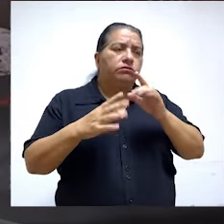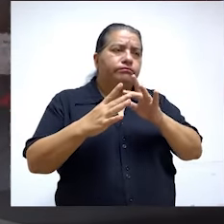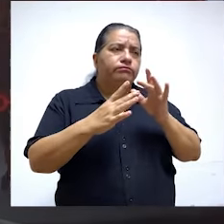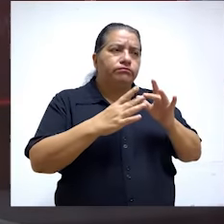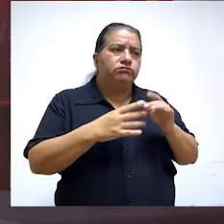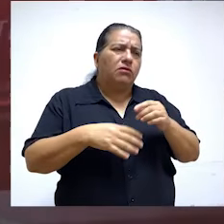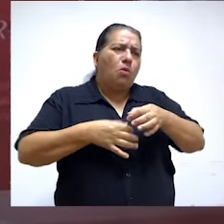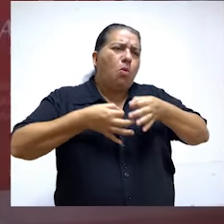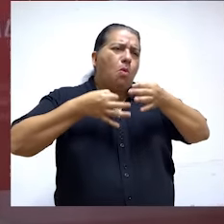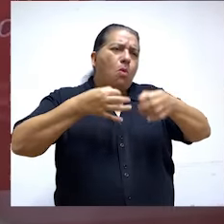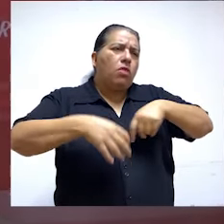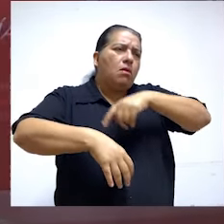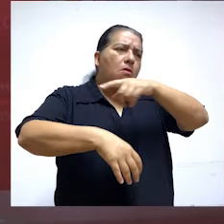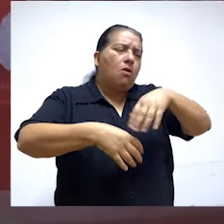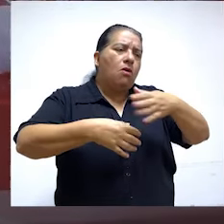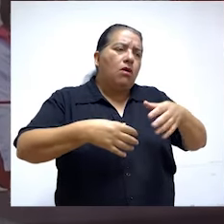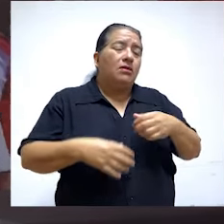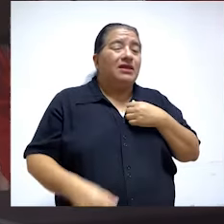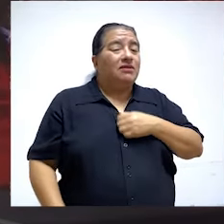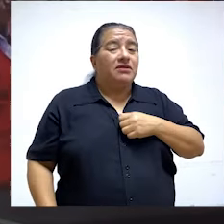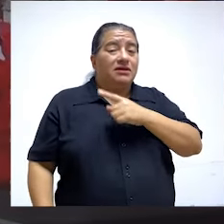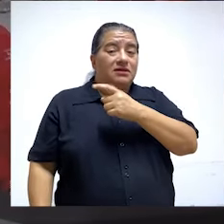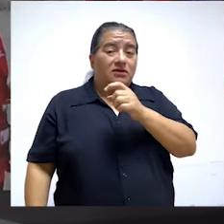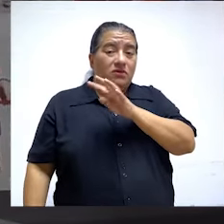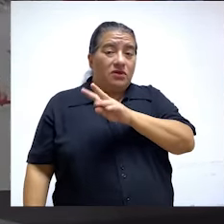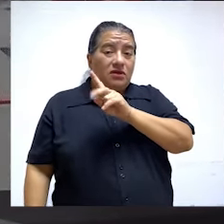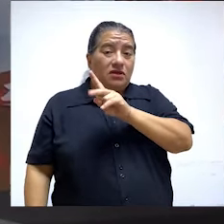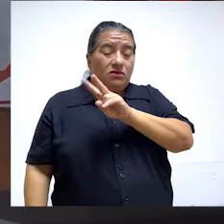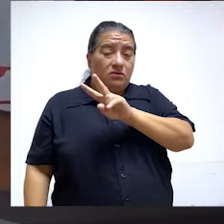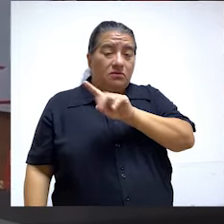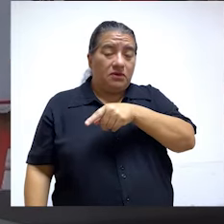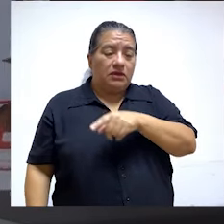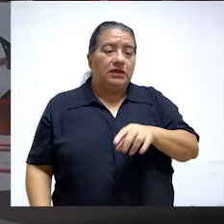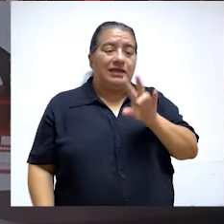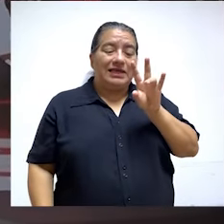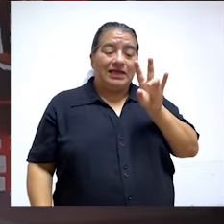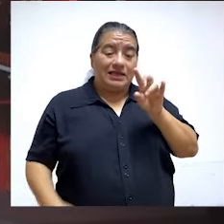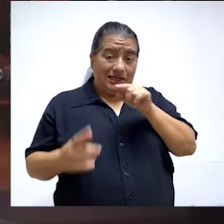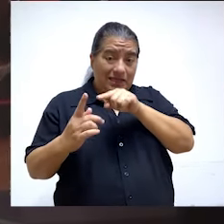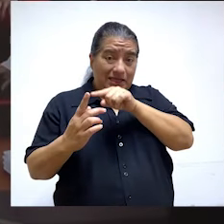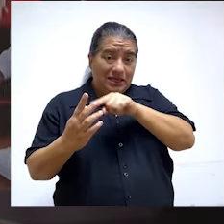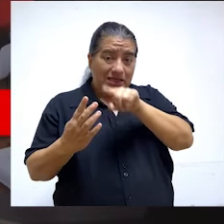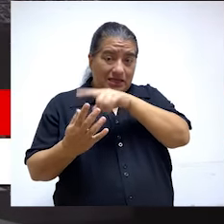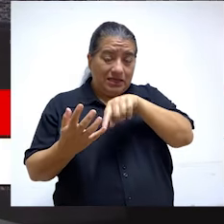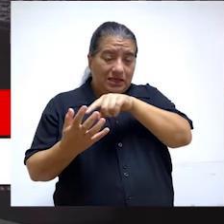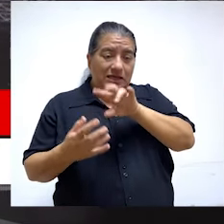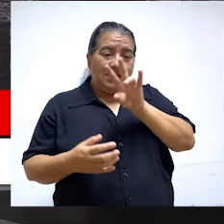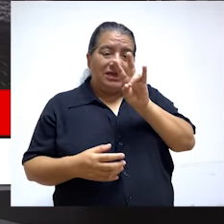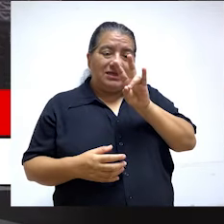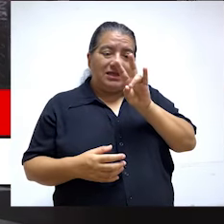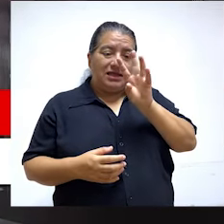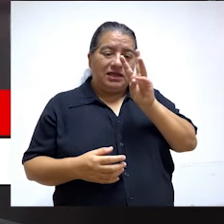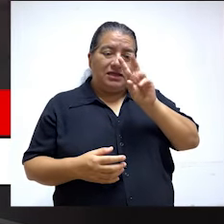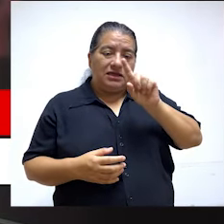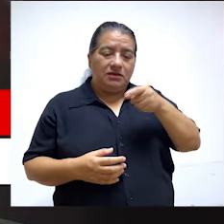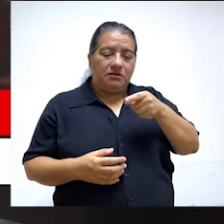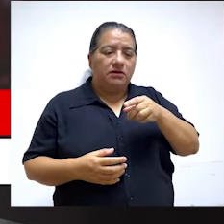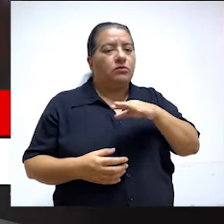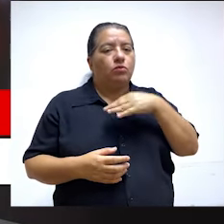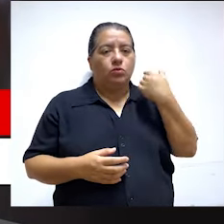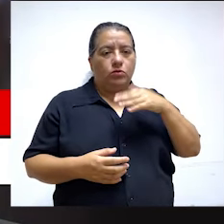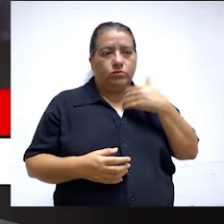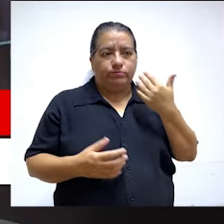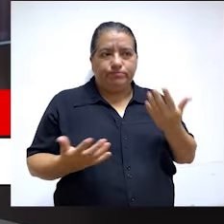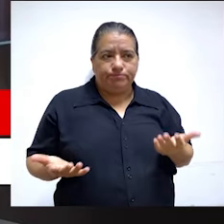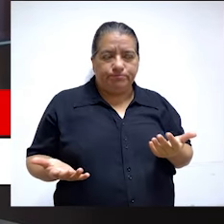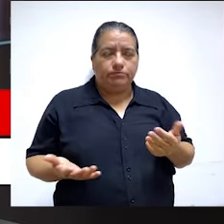habido, lamentablemente, 76 casos de feminicidio. Para este año, a nivel general,